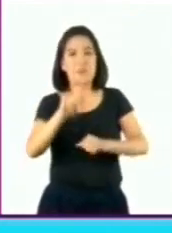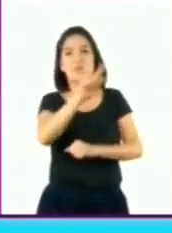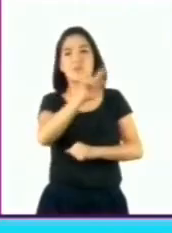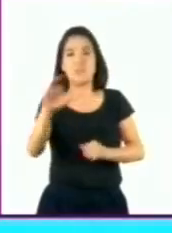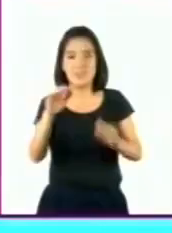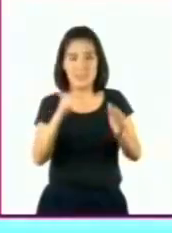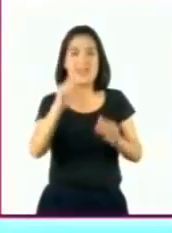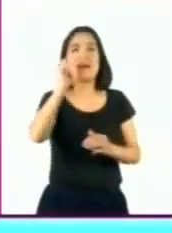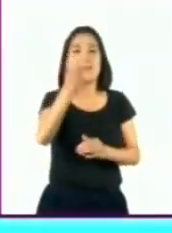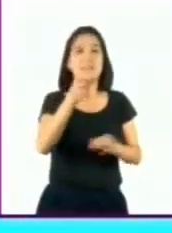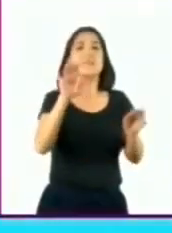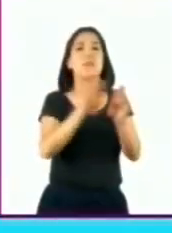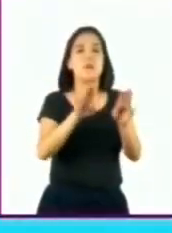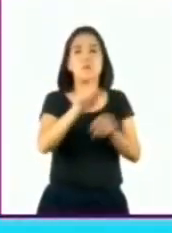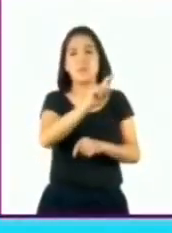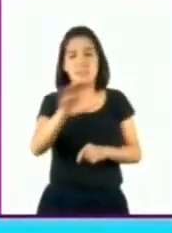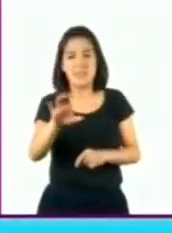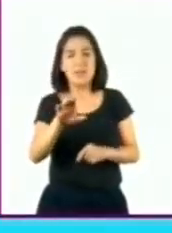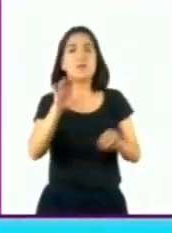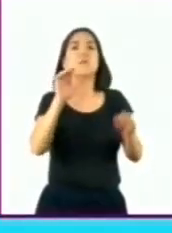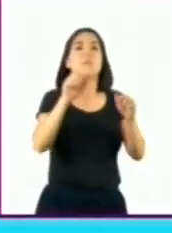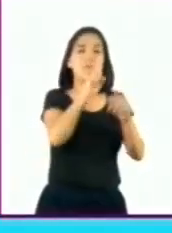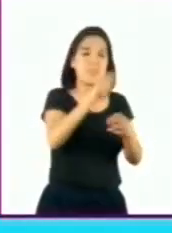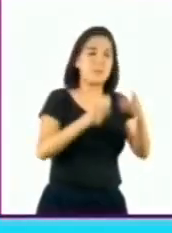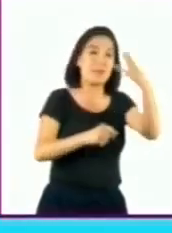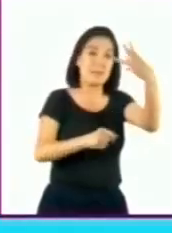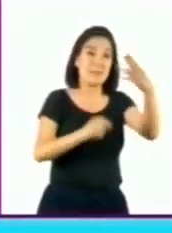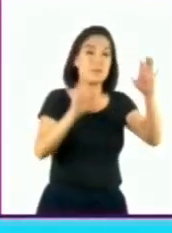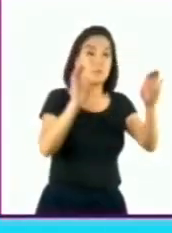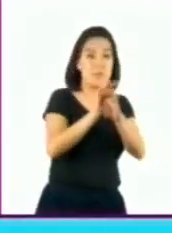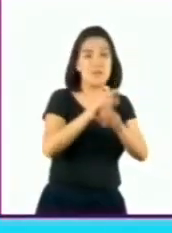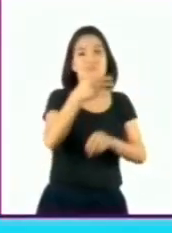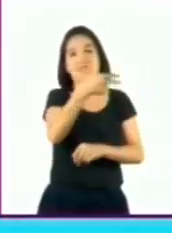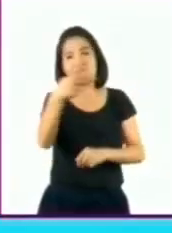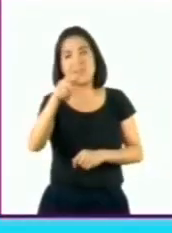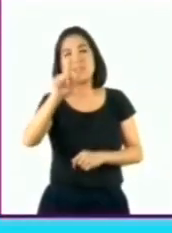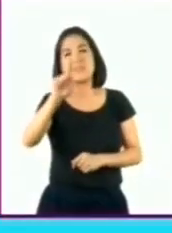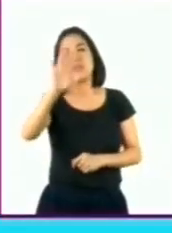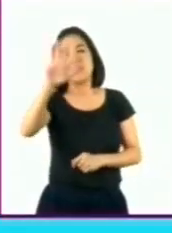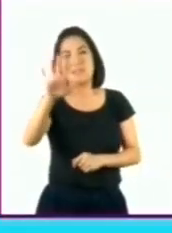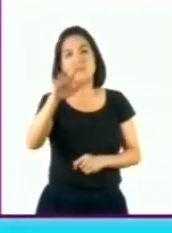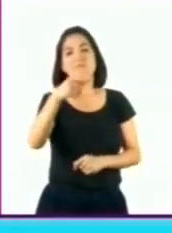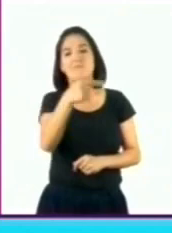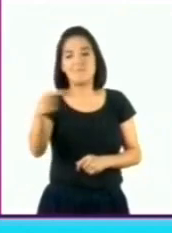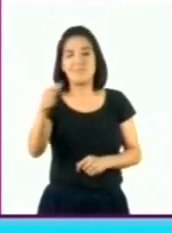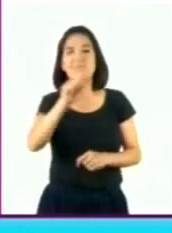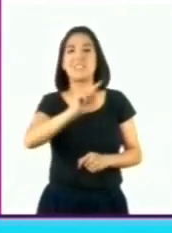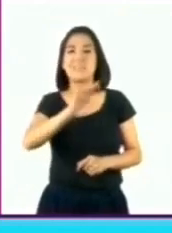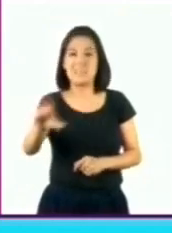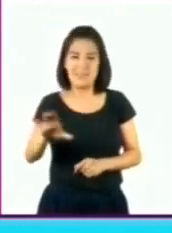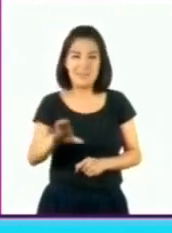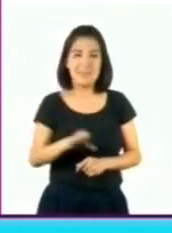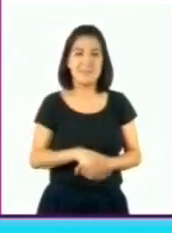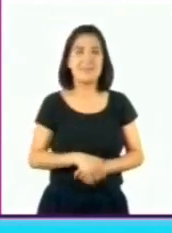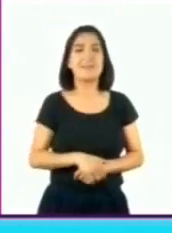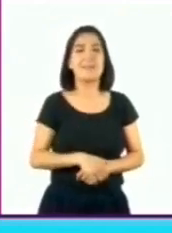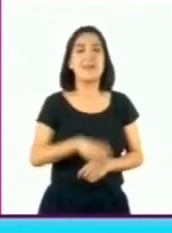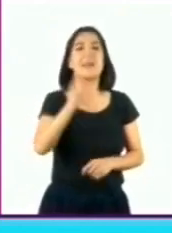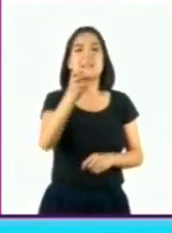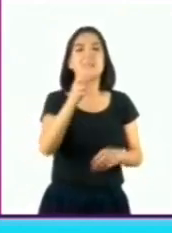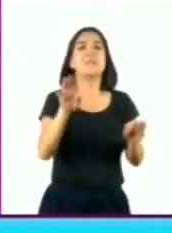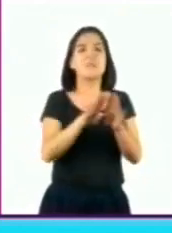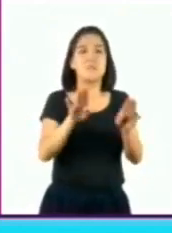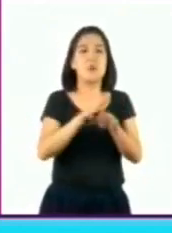cuartos es equivalente a 75 centésimos. Entonces, 75 centésimos es una